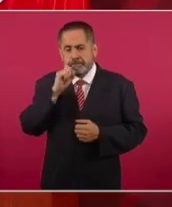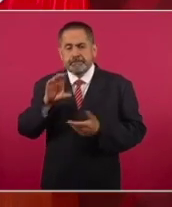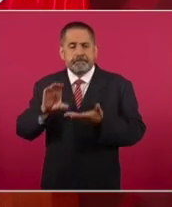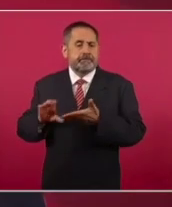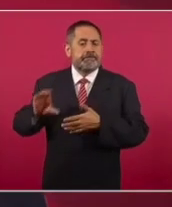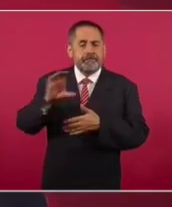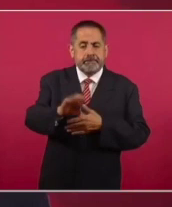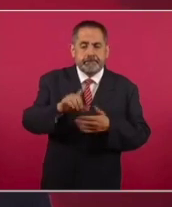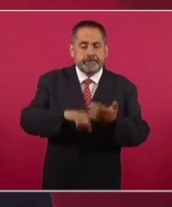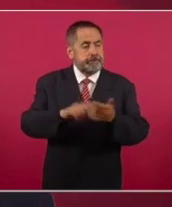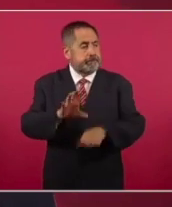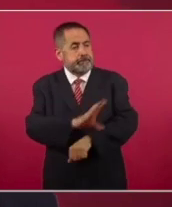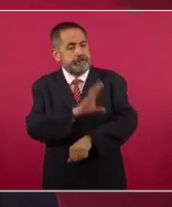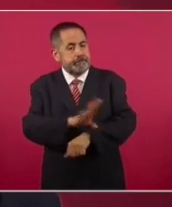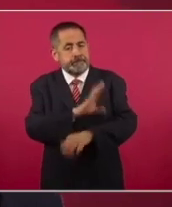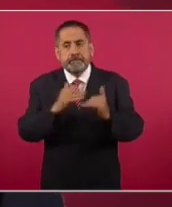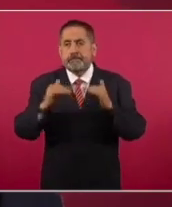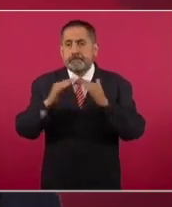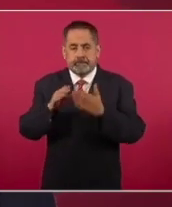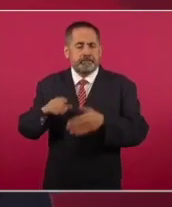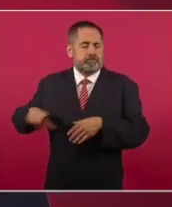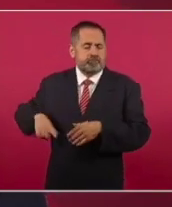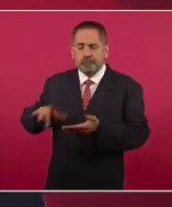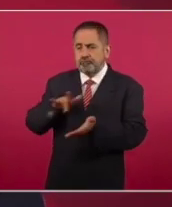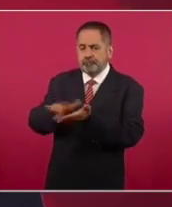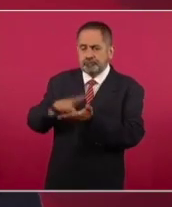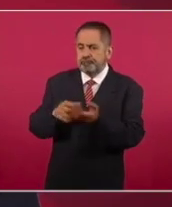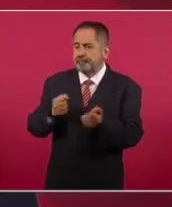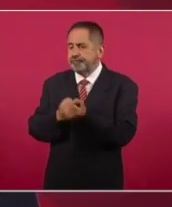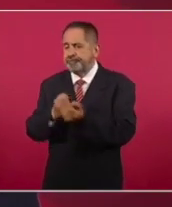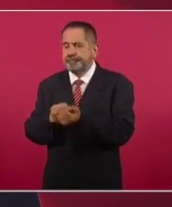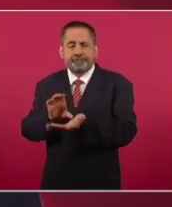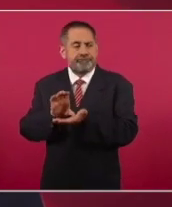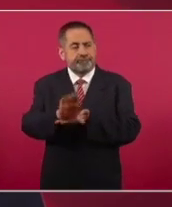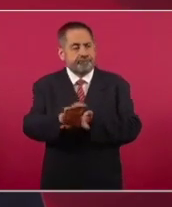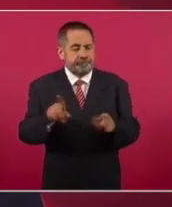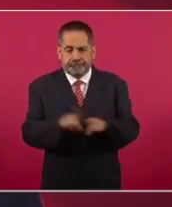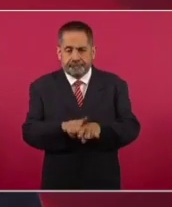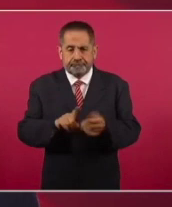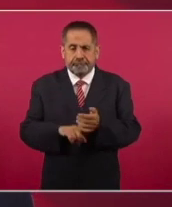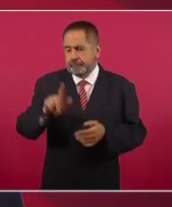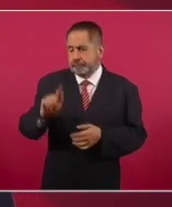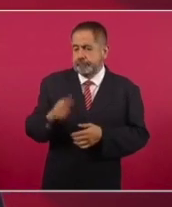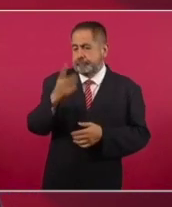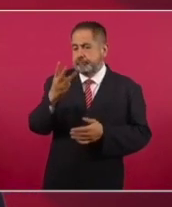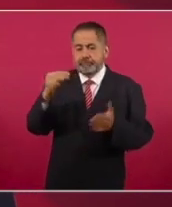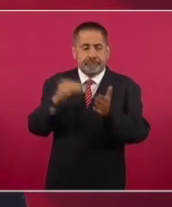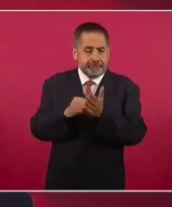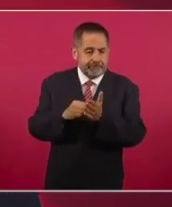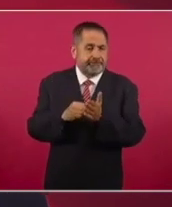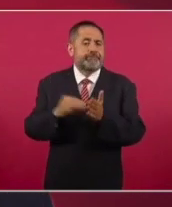a la electricidad doméstica, que forma parte de los mismos compromisos, 73 mil millones,